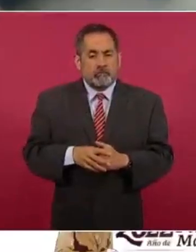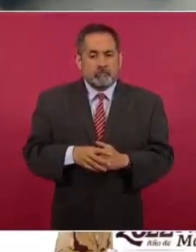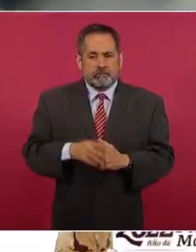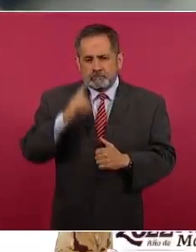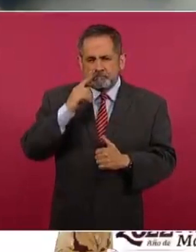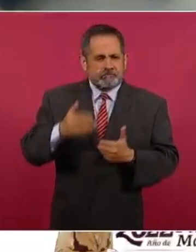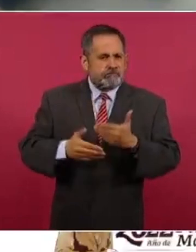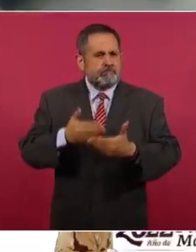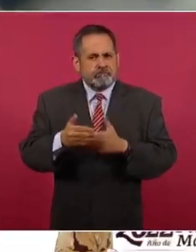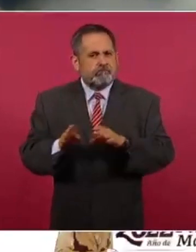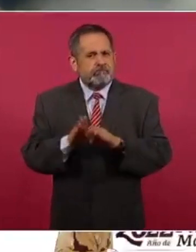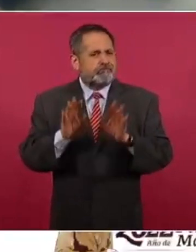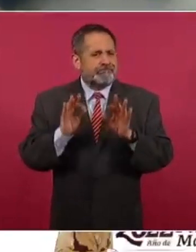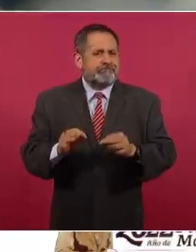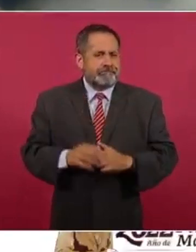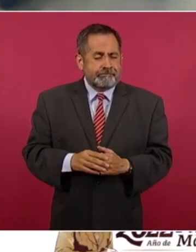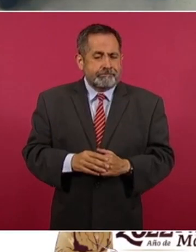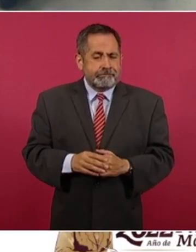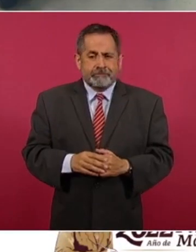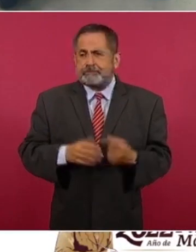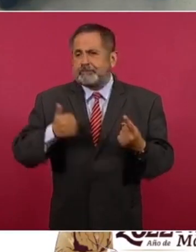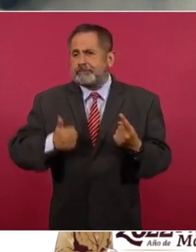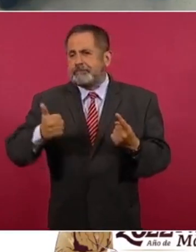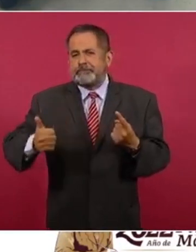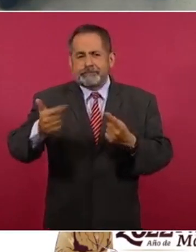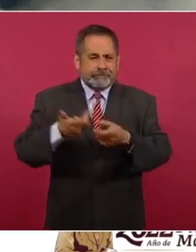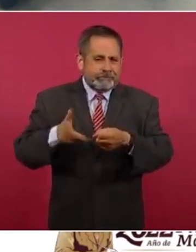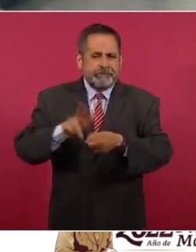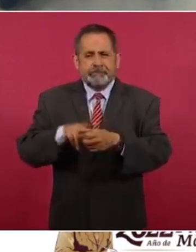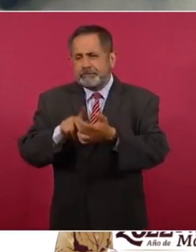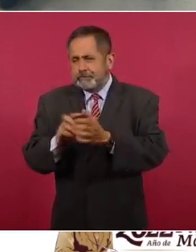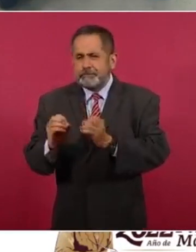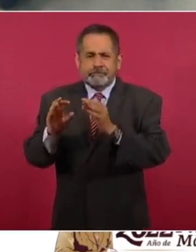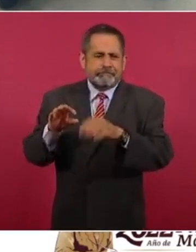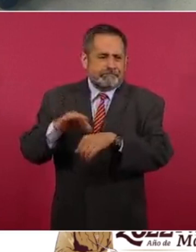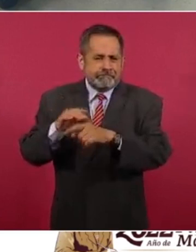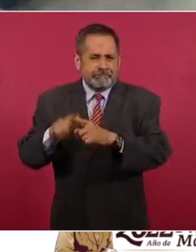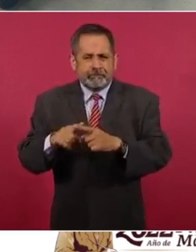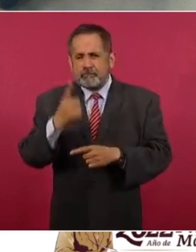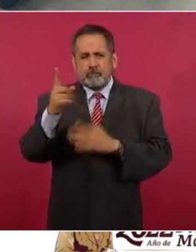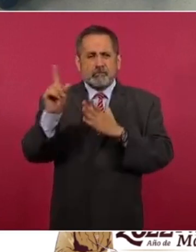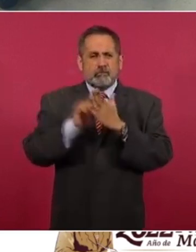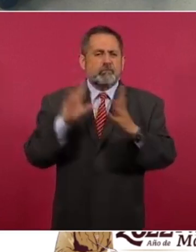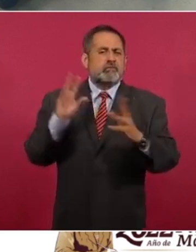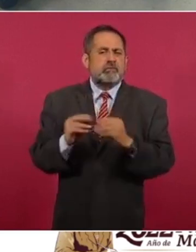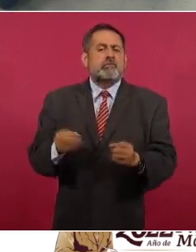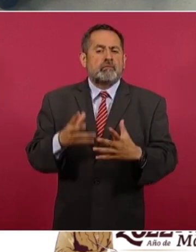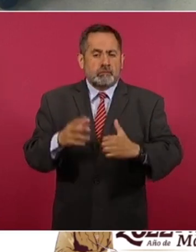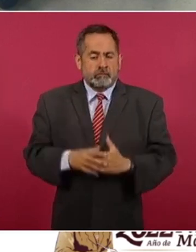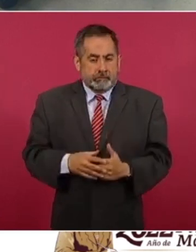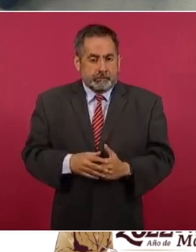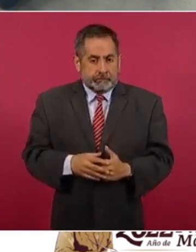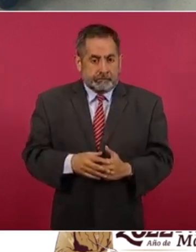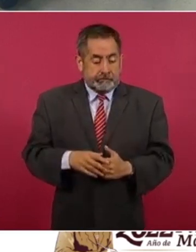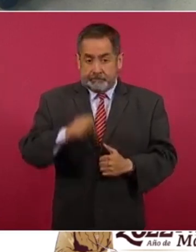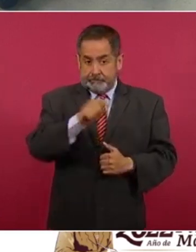es decir, cuánto de cada uno de los servicios hacían en Nayarit en un mes. Entonces, con los datos que nos dio la